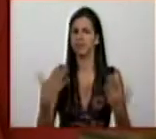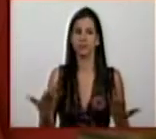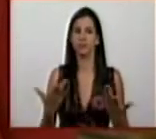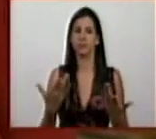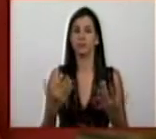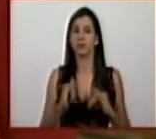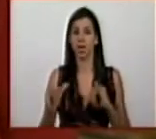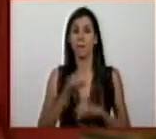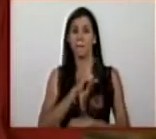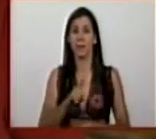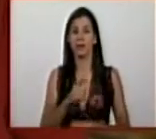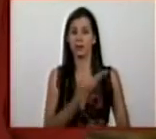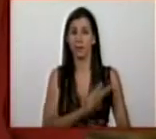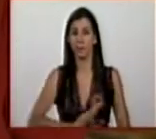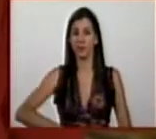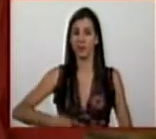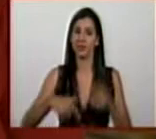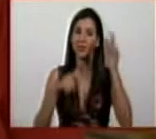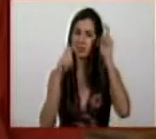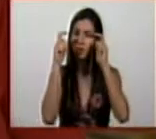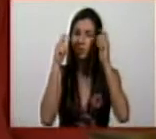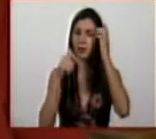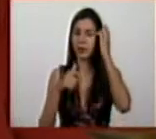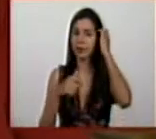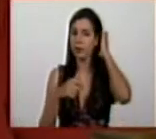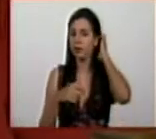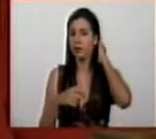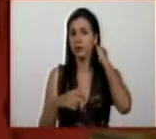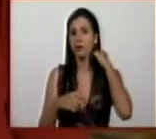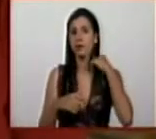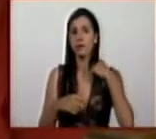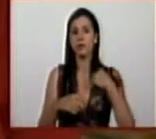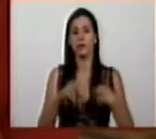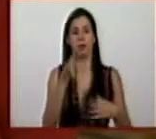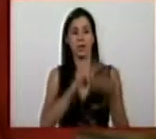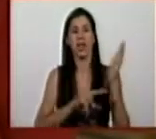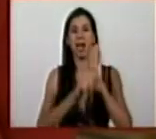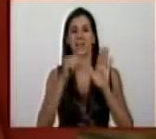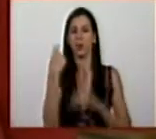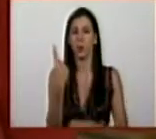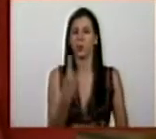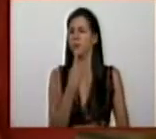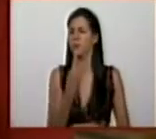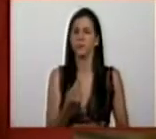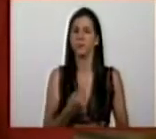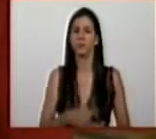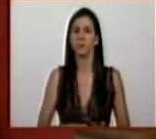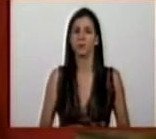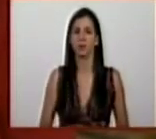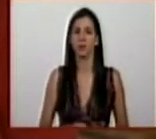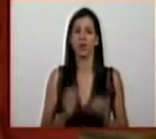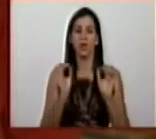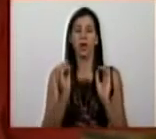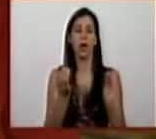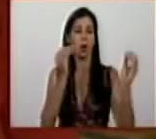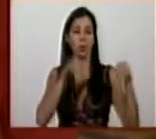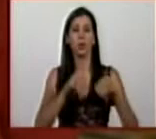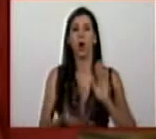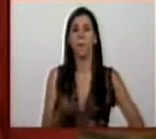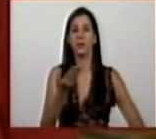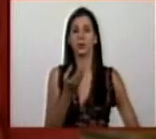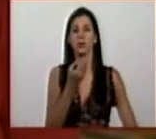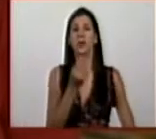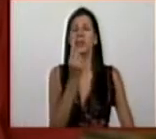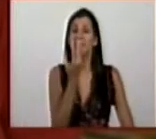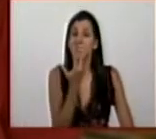ya ordenado por nuestro comandante presidente, voy a leerles el artículo 1, dice, se fija un aumento del 30